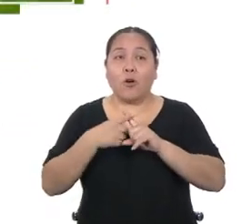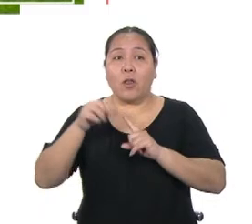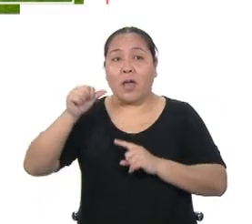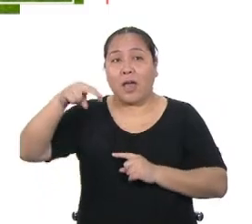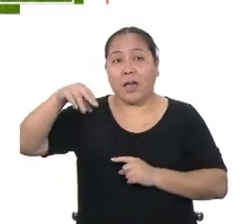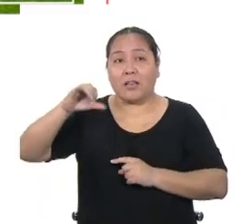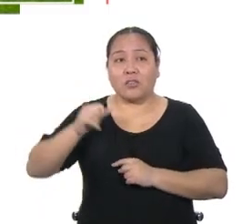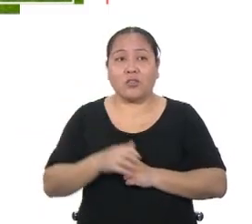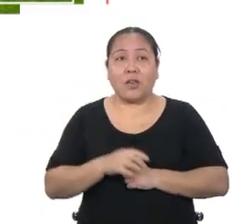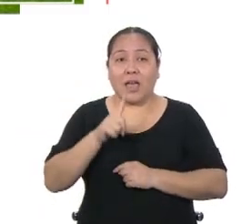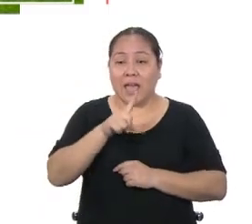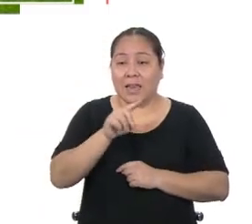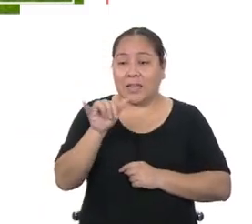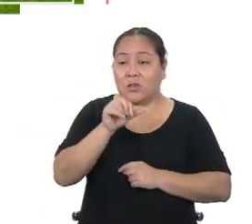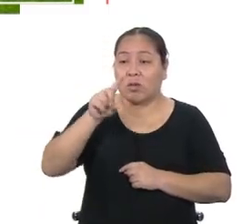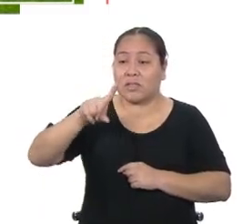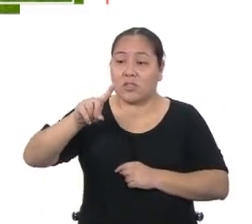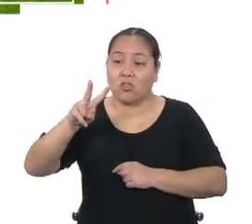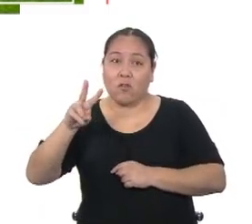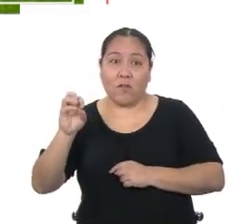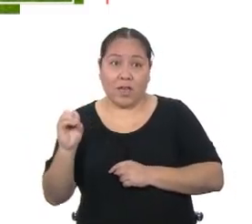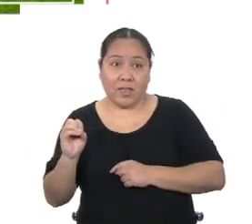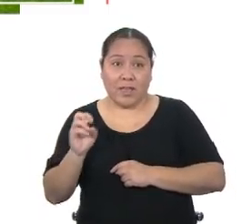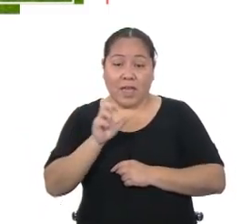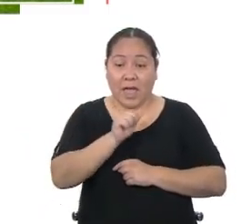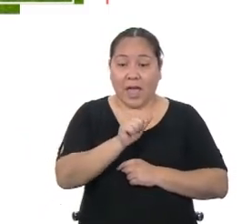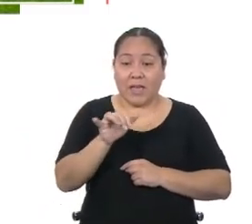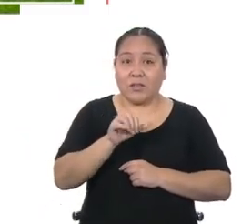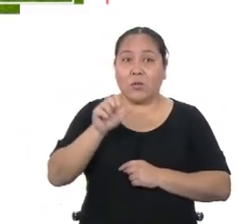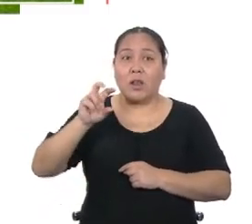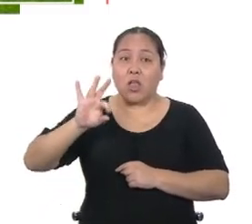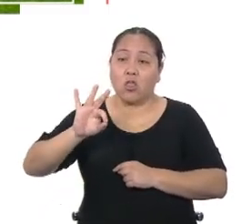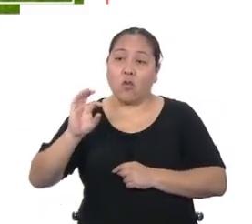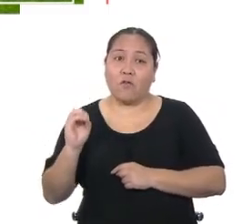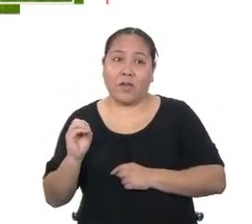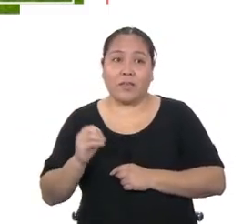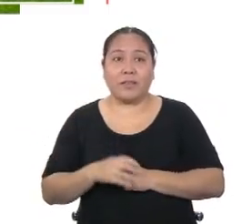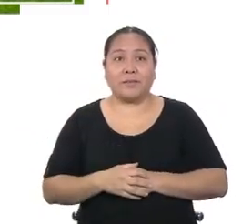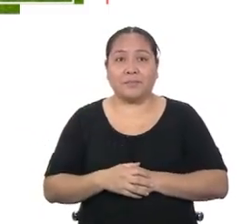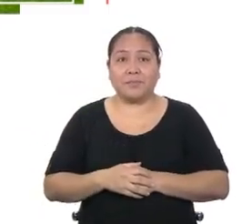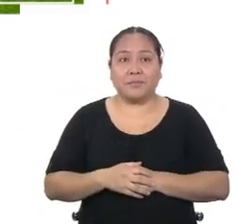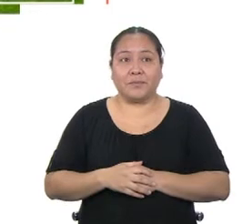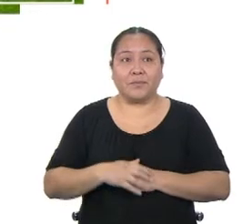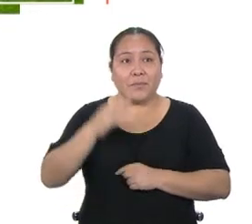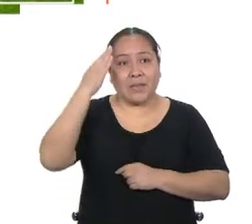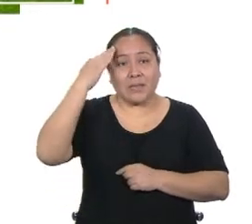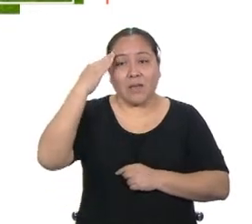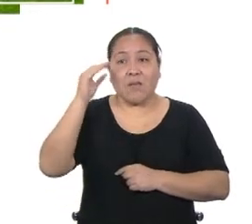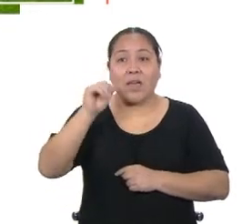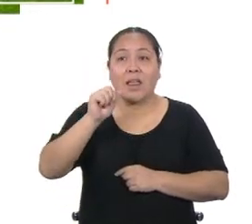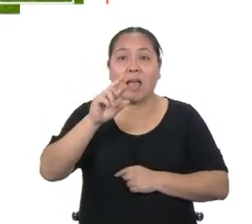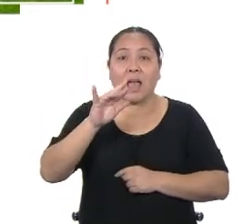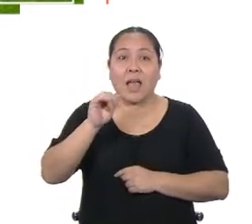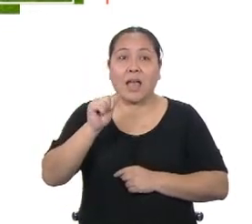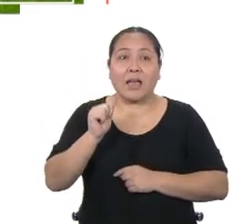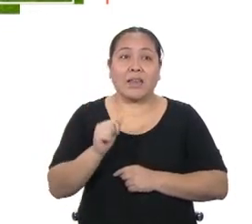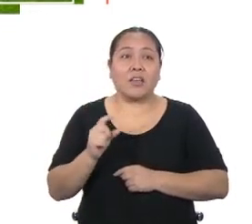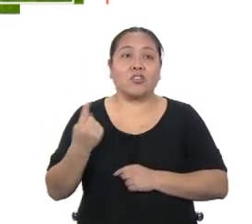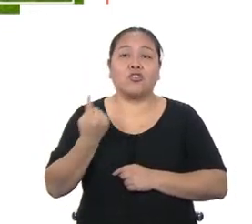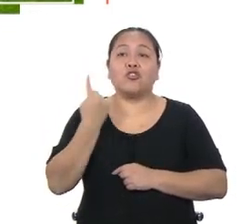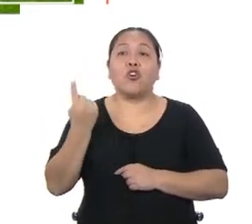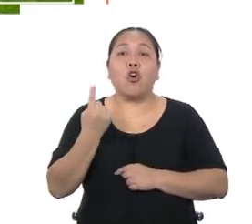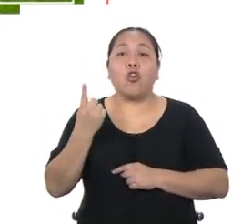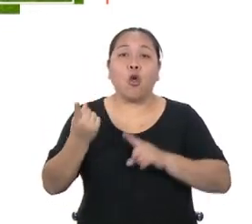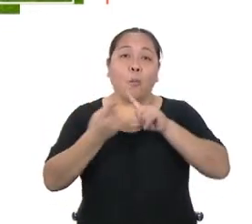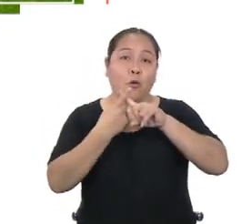L es igual a 120 y A a 90. Y para calcular el área de un rectángulo, solo tenemos que hacer una